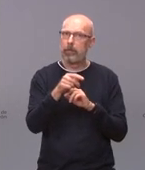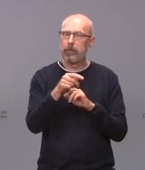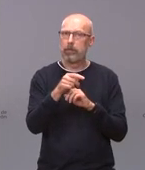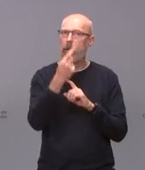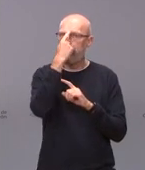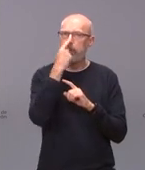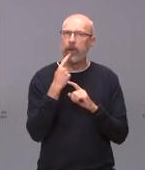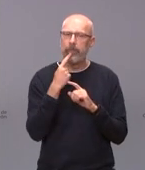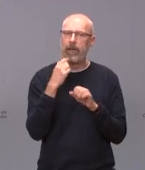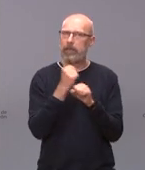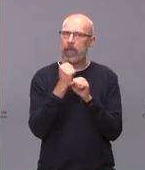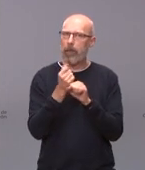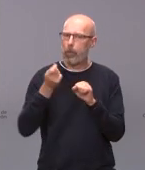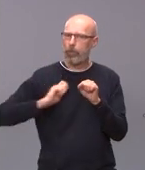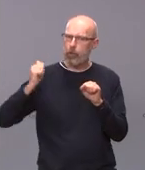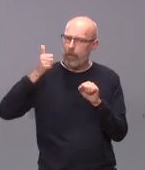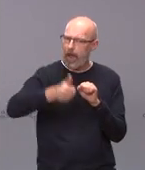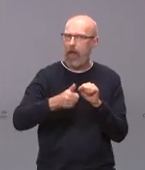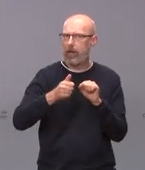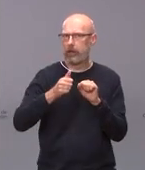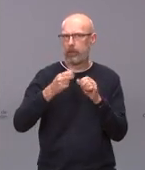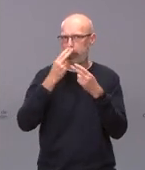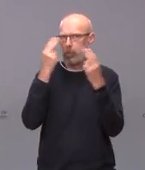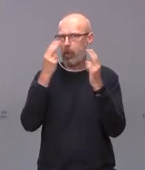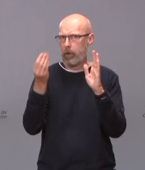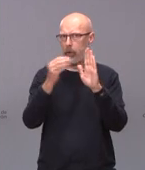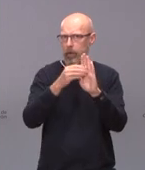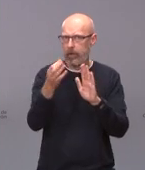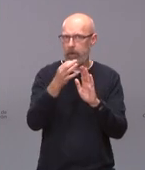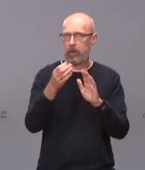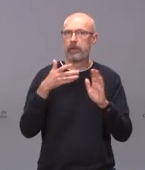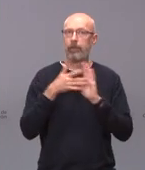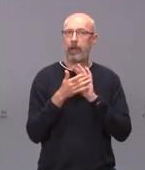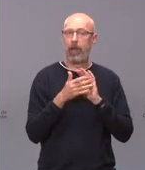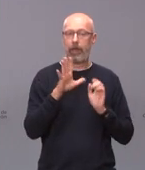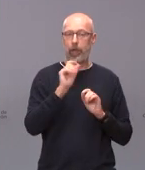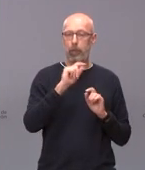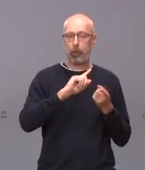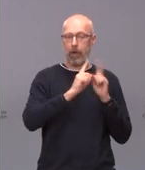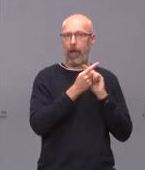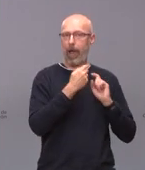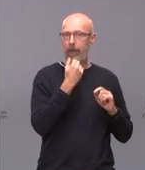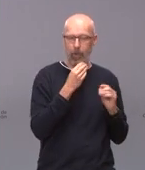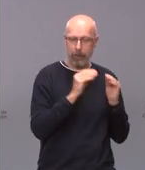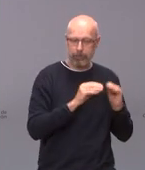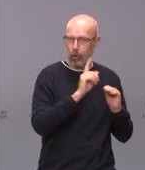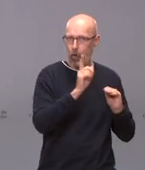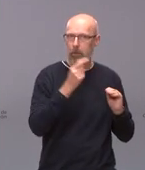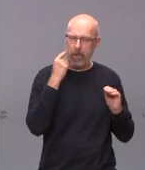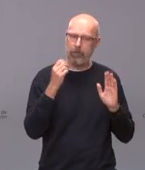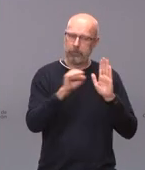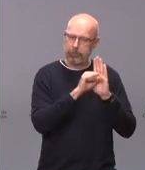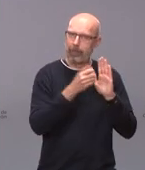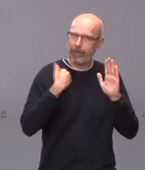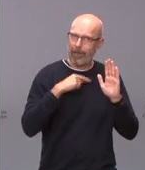trayectoria profesional por tanto no es que lo hayamos cambiado en estos cinco minutos pero ve que